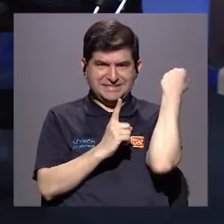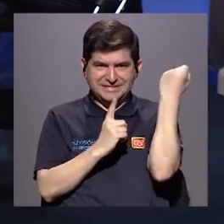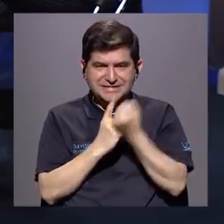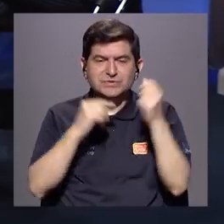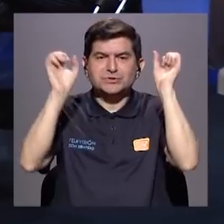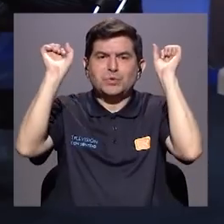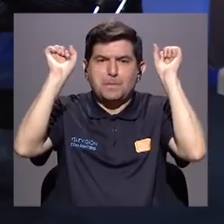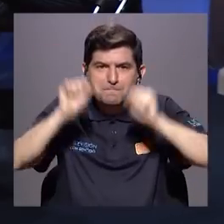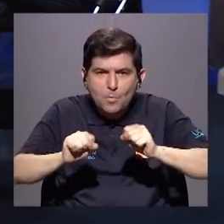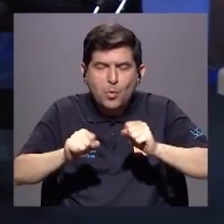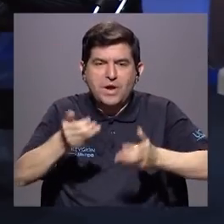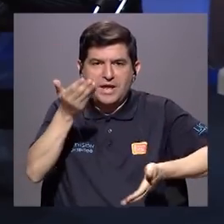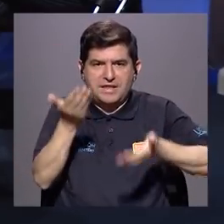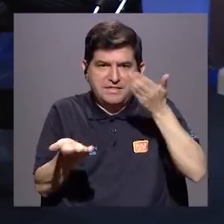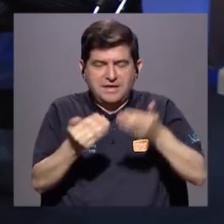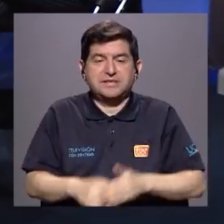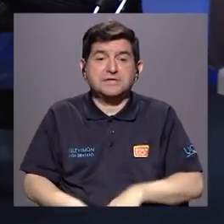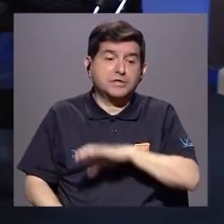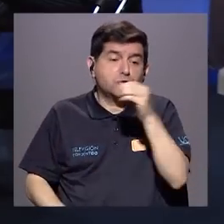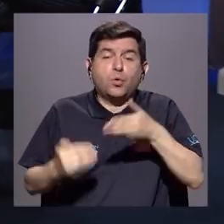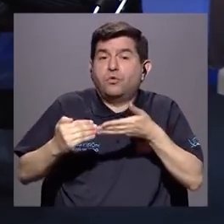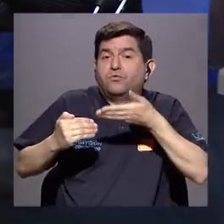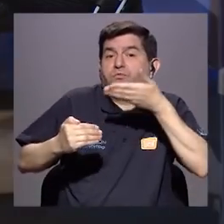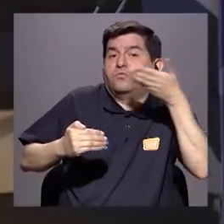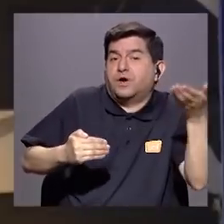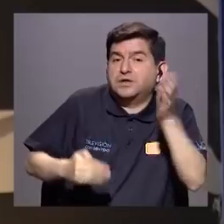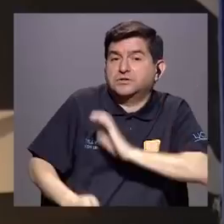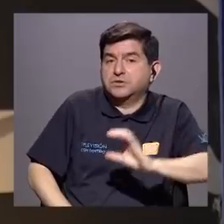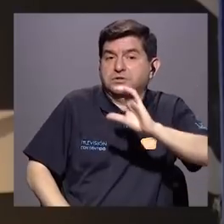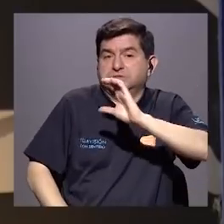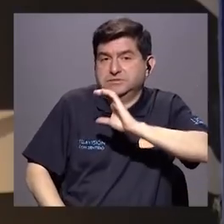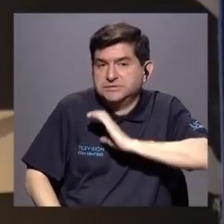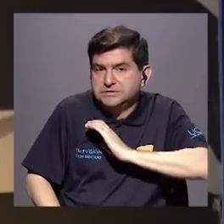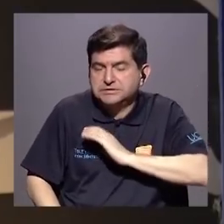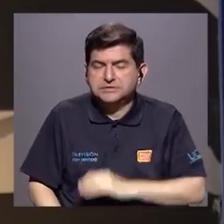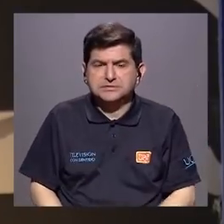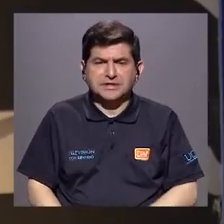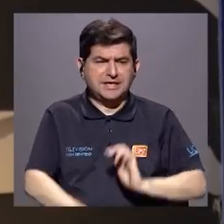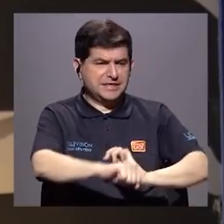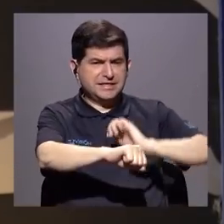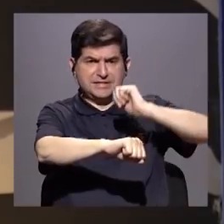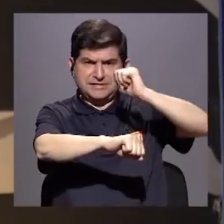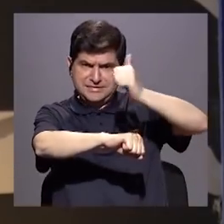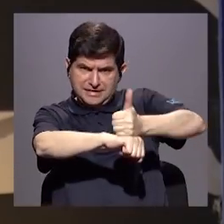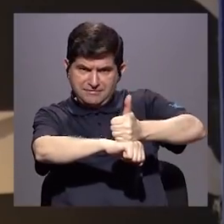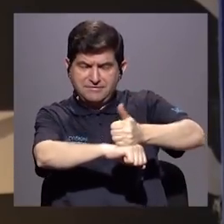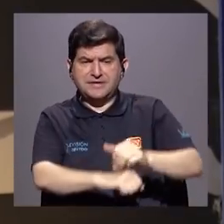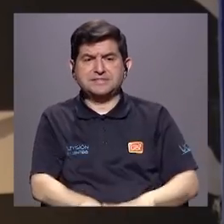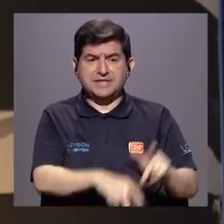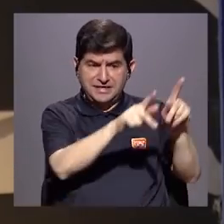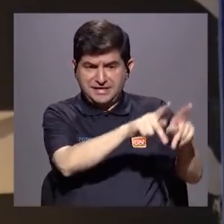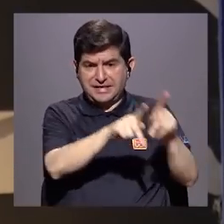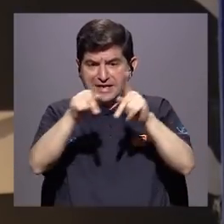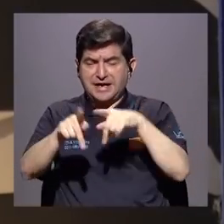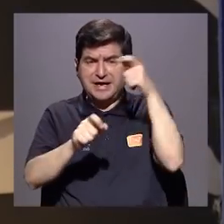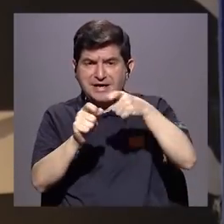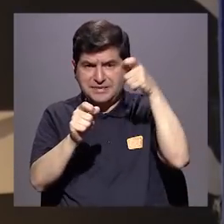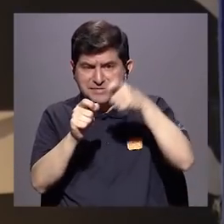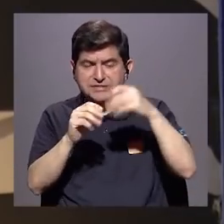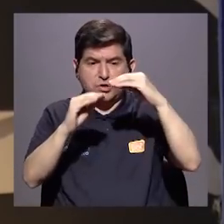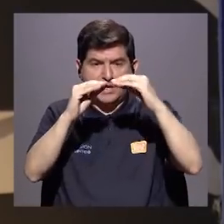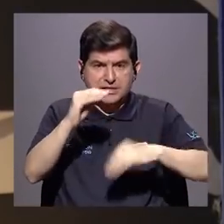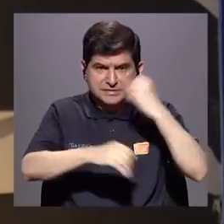situaciones que pueden, o algunos factores o características que pueden colocar a determinadas personas